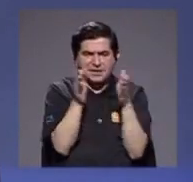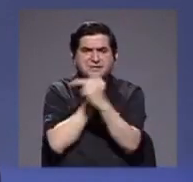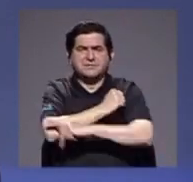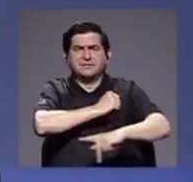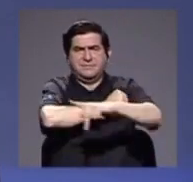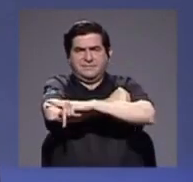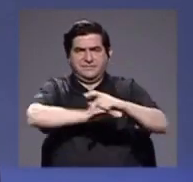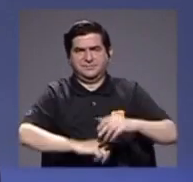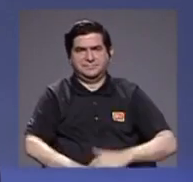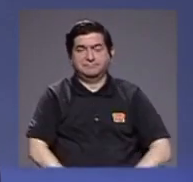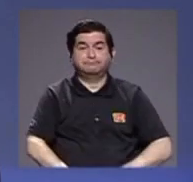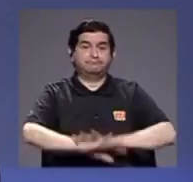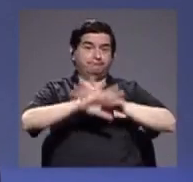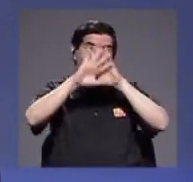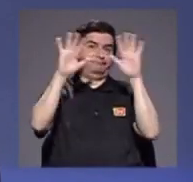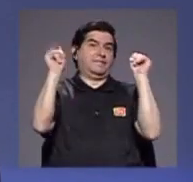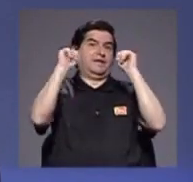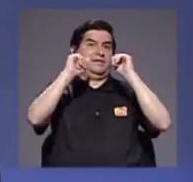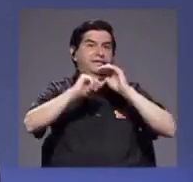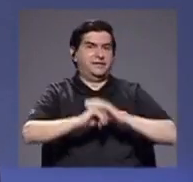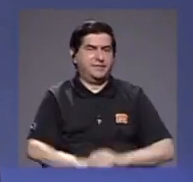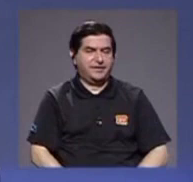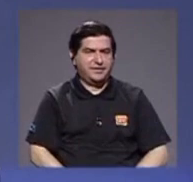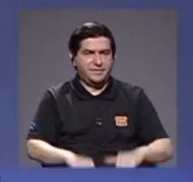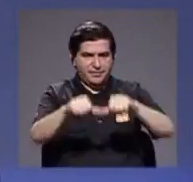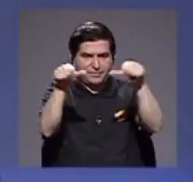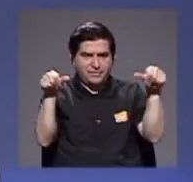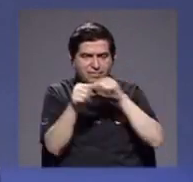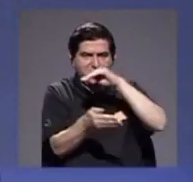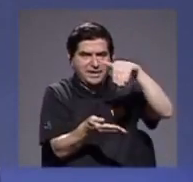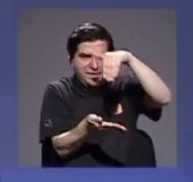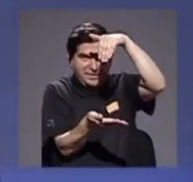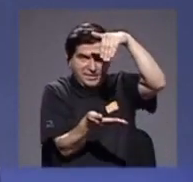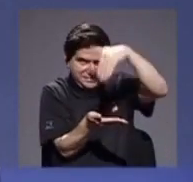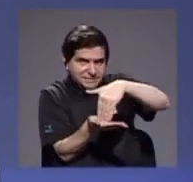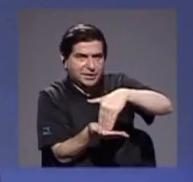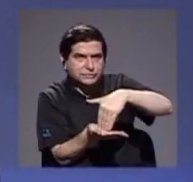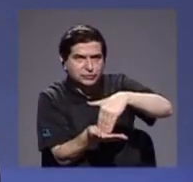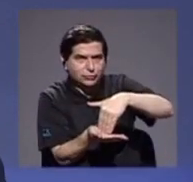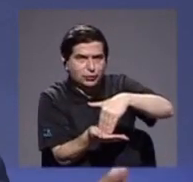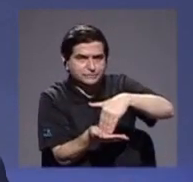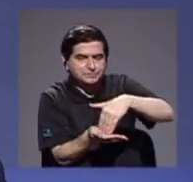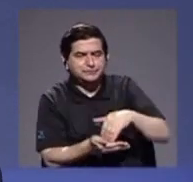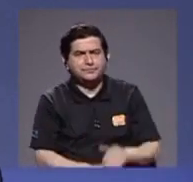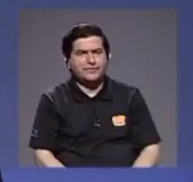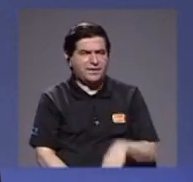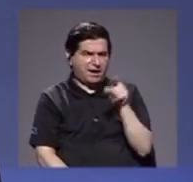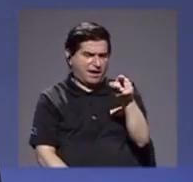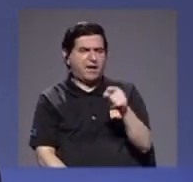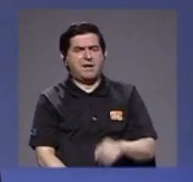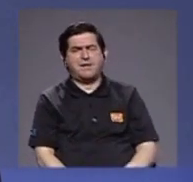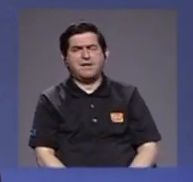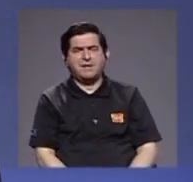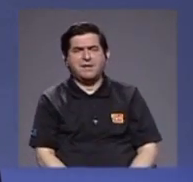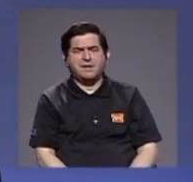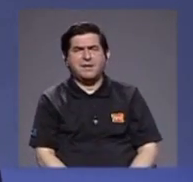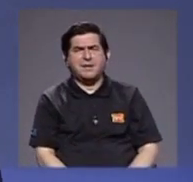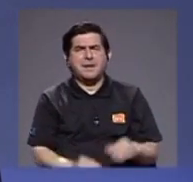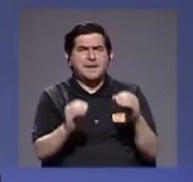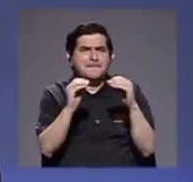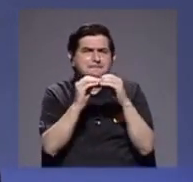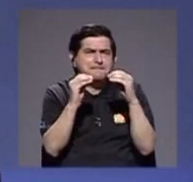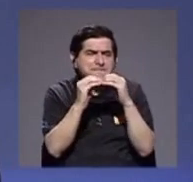país. Y claro, la zona central es la que tiene más, la